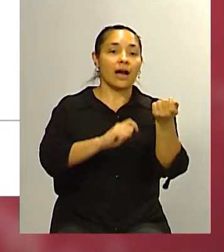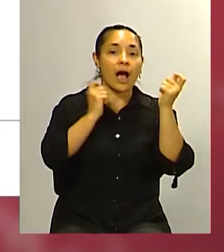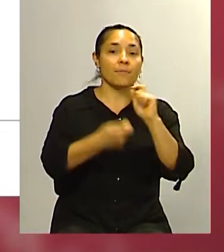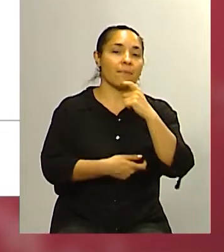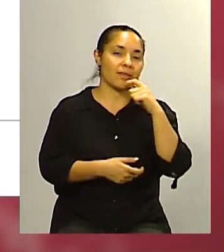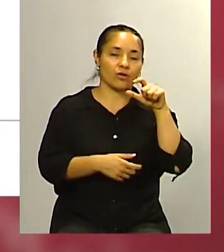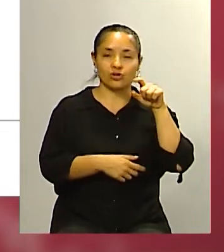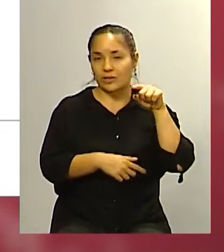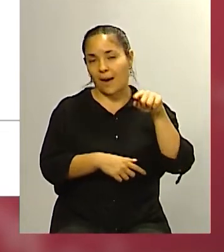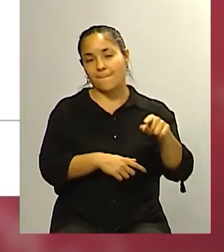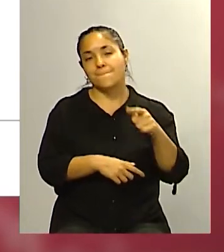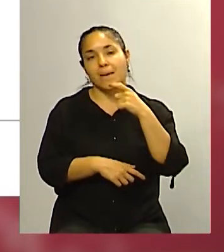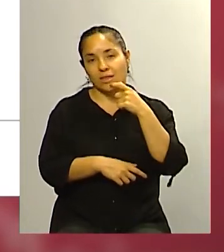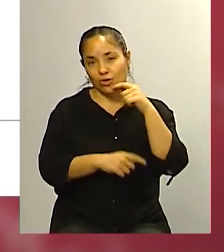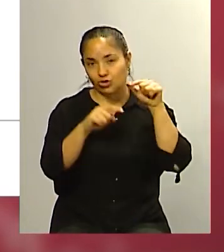el caso de Mendoza